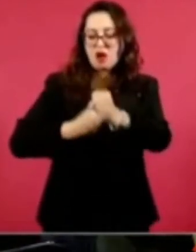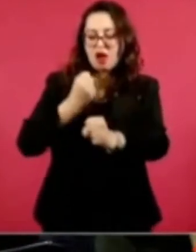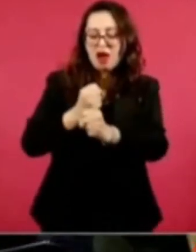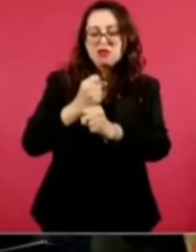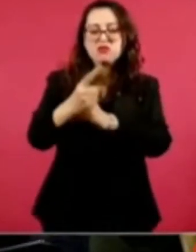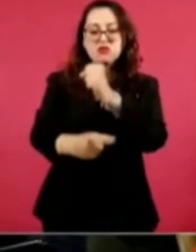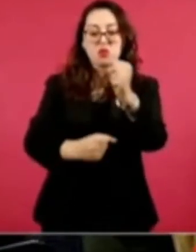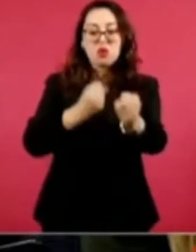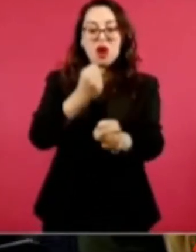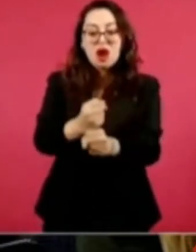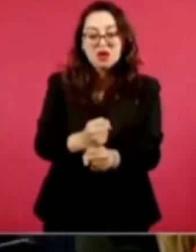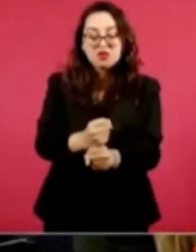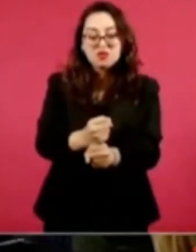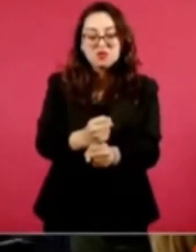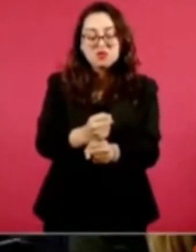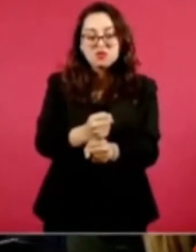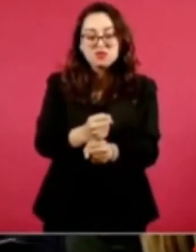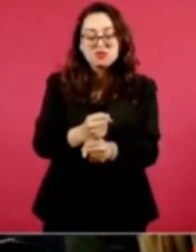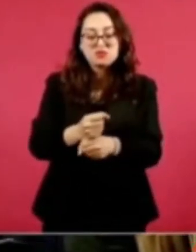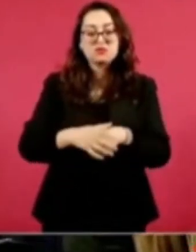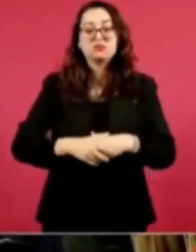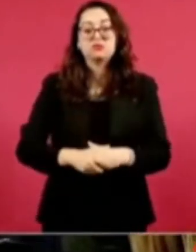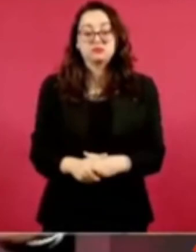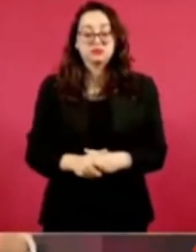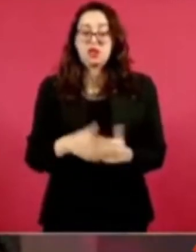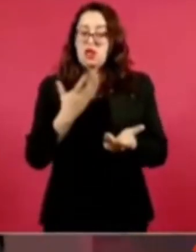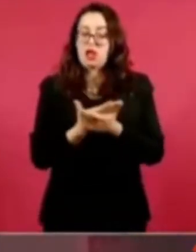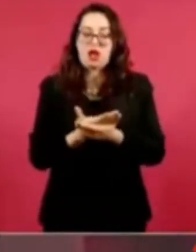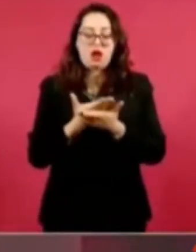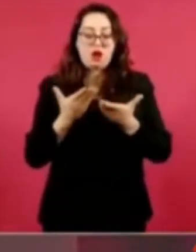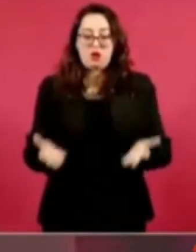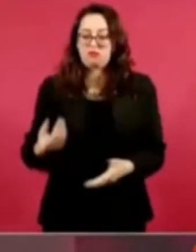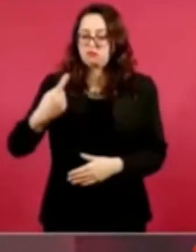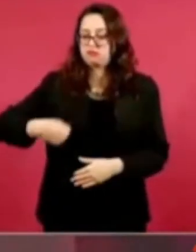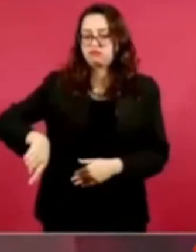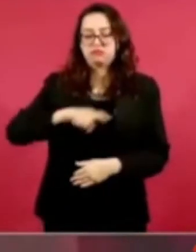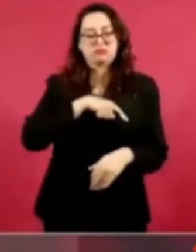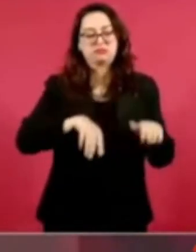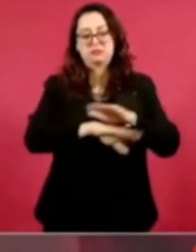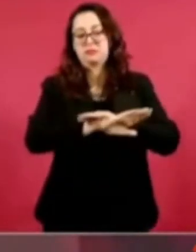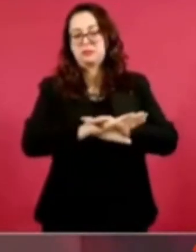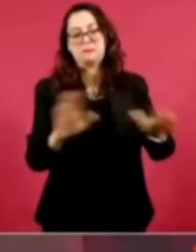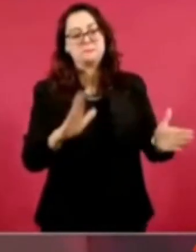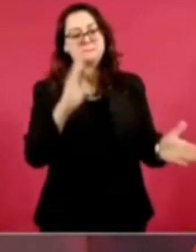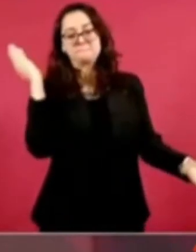Entonces, como ya no hay esos contratos jugosísimos,